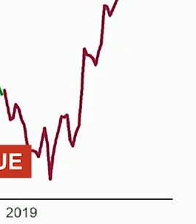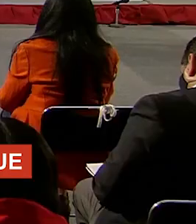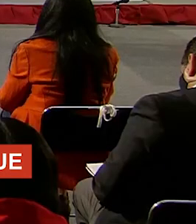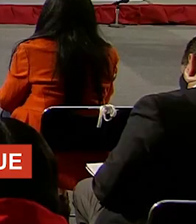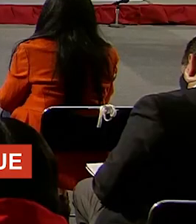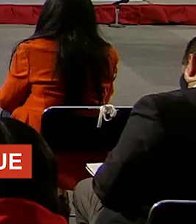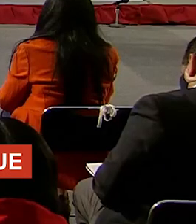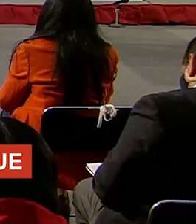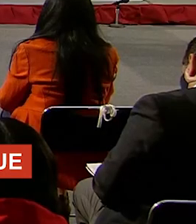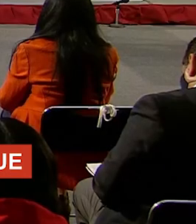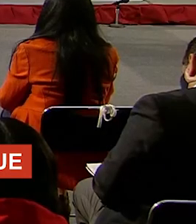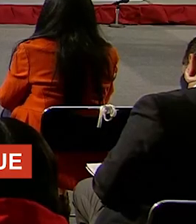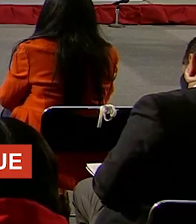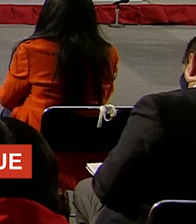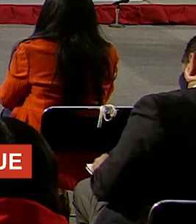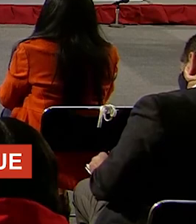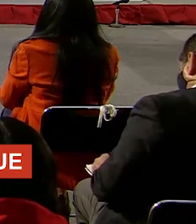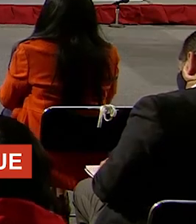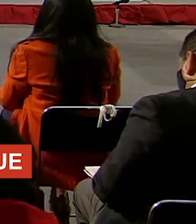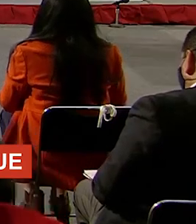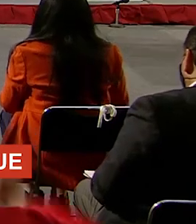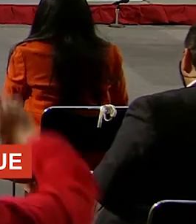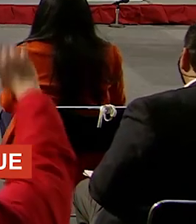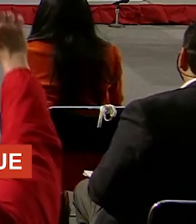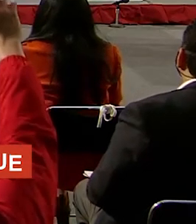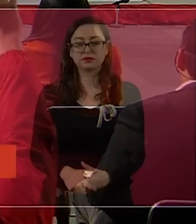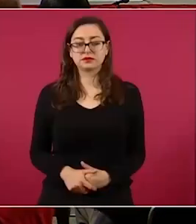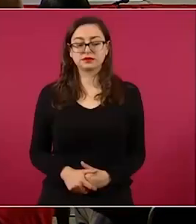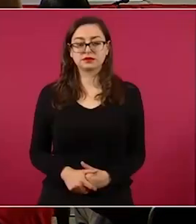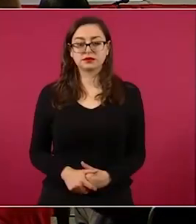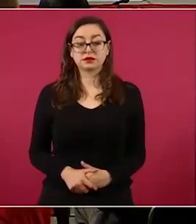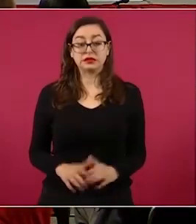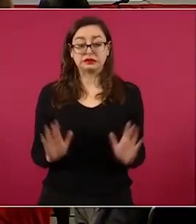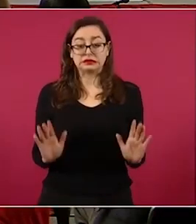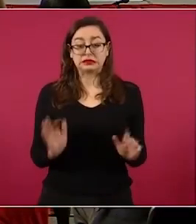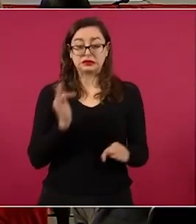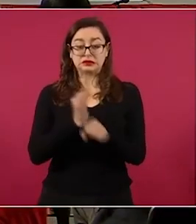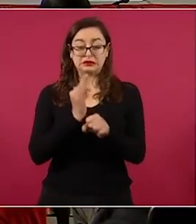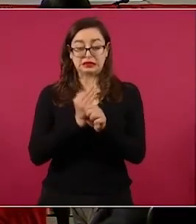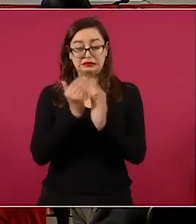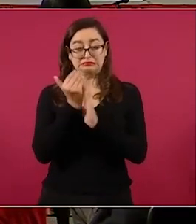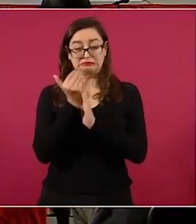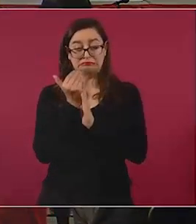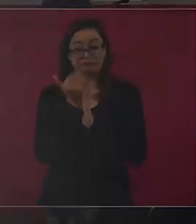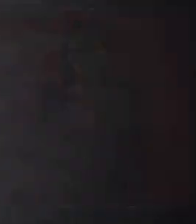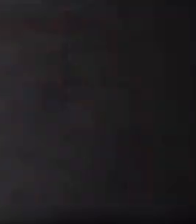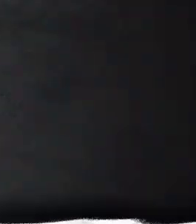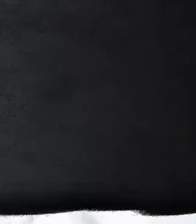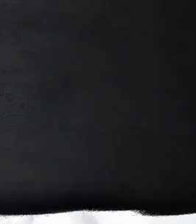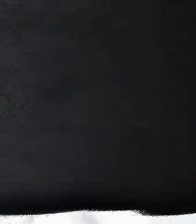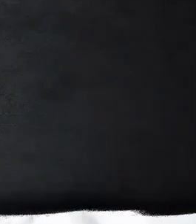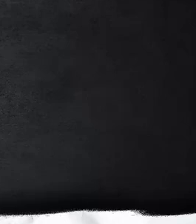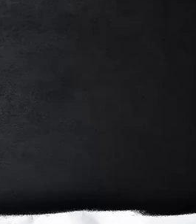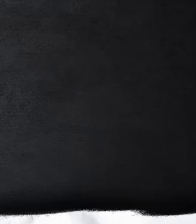Ahí vamos, ahí vamos, pero este es el tema en lo económico.